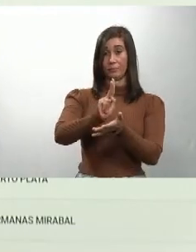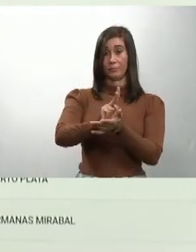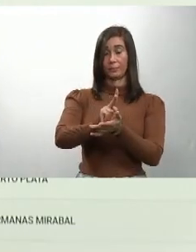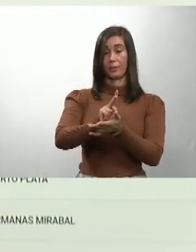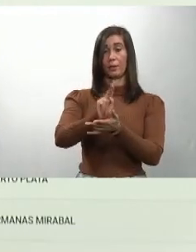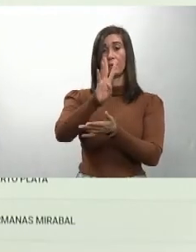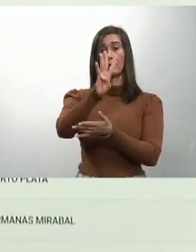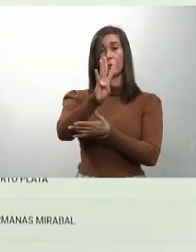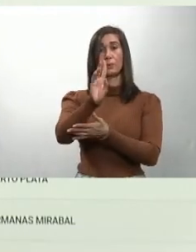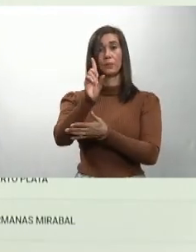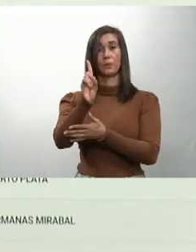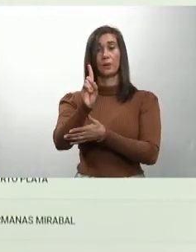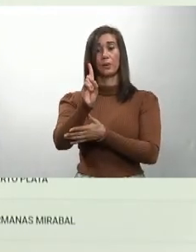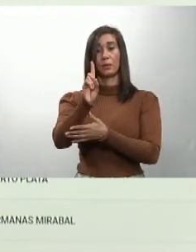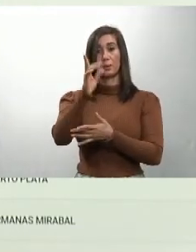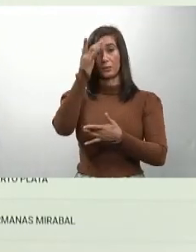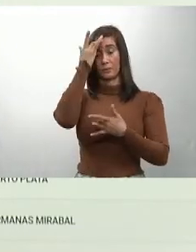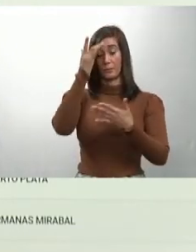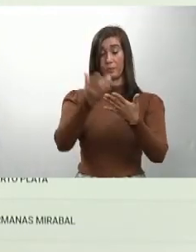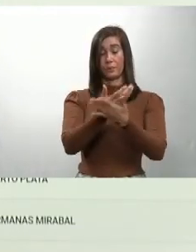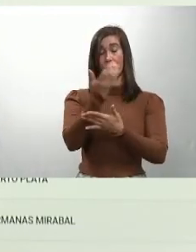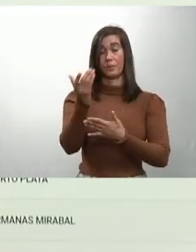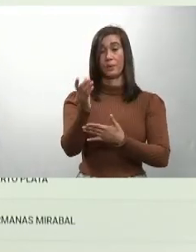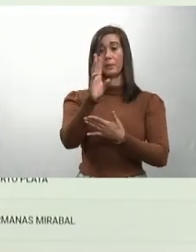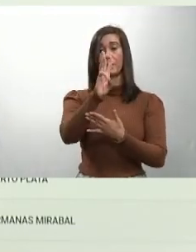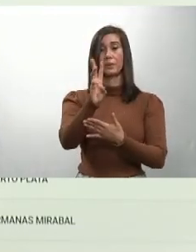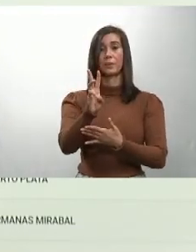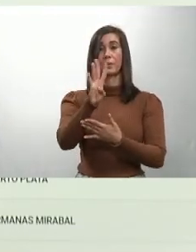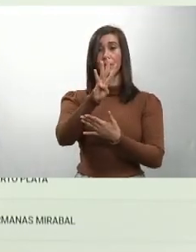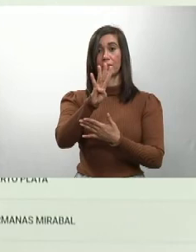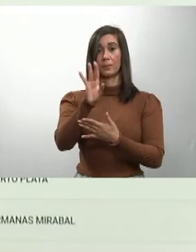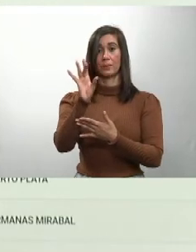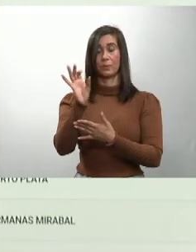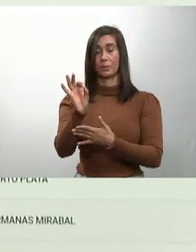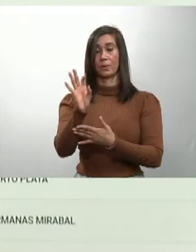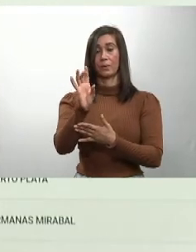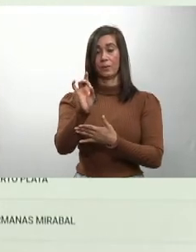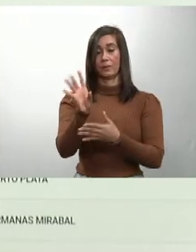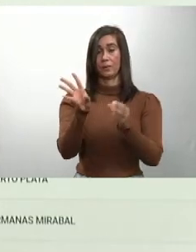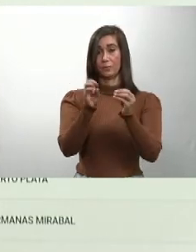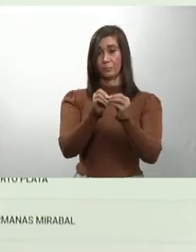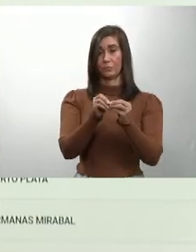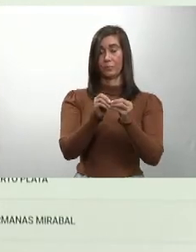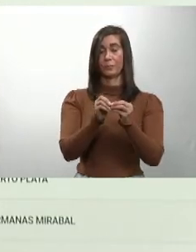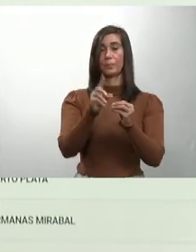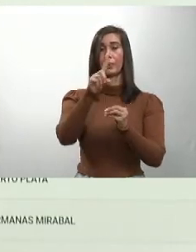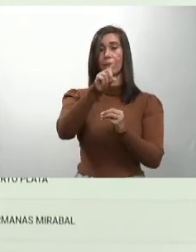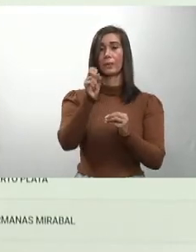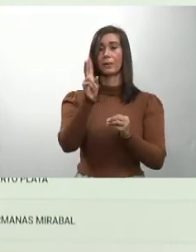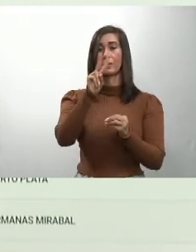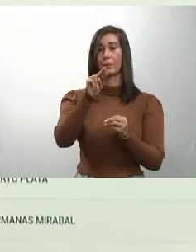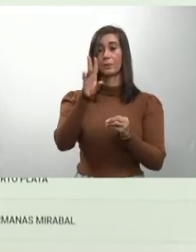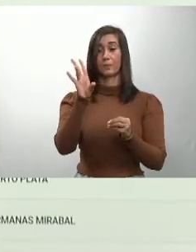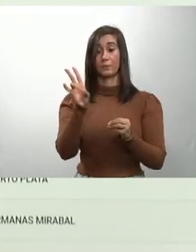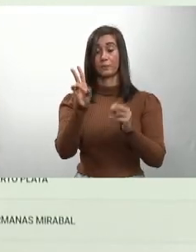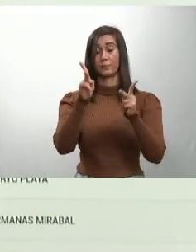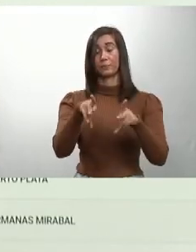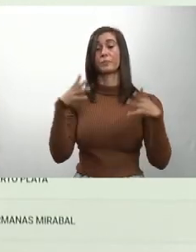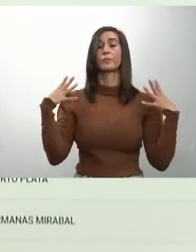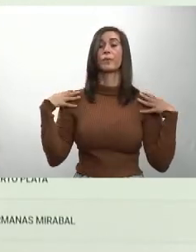41 casos nuevos, 648 acumulados, 127